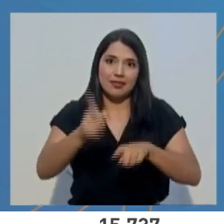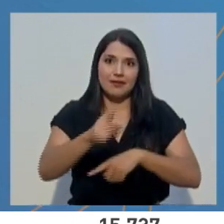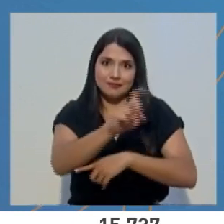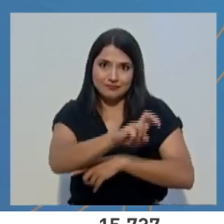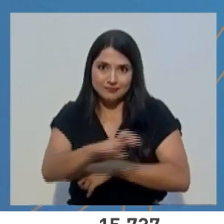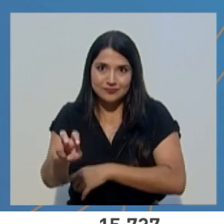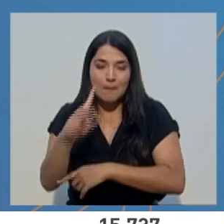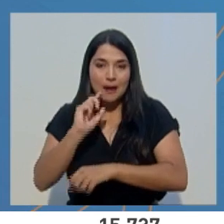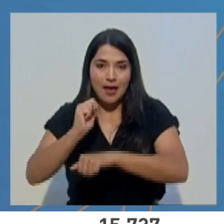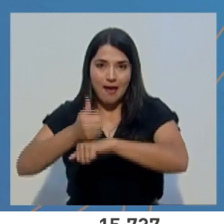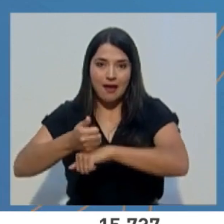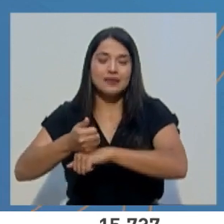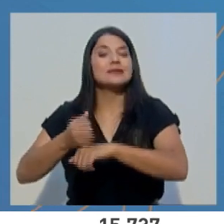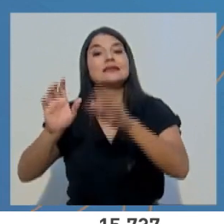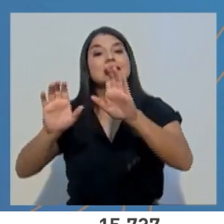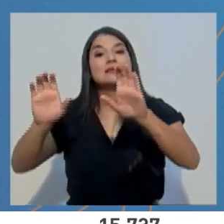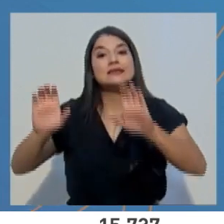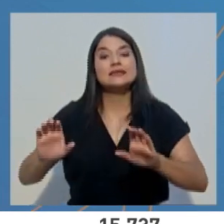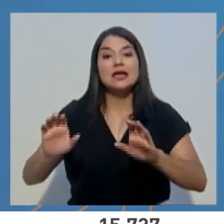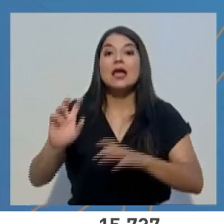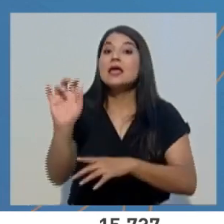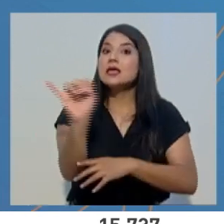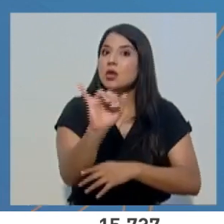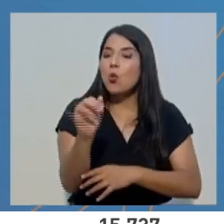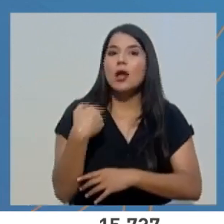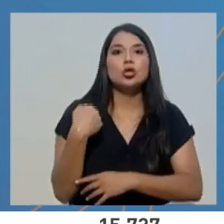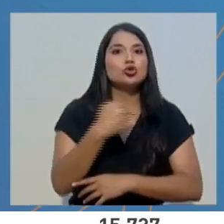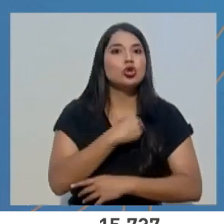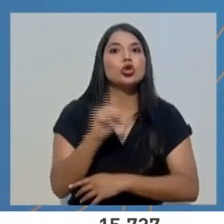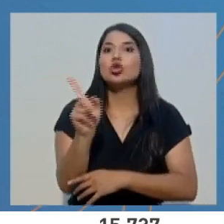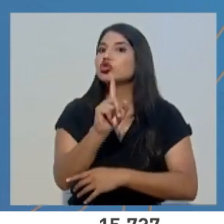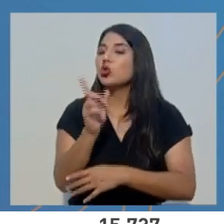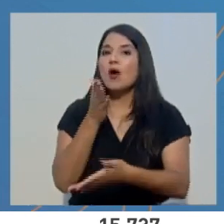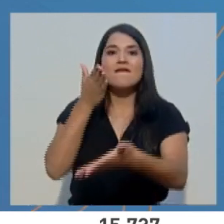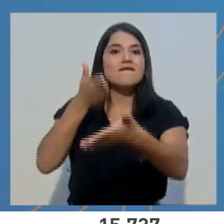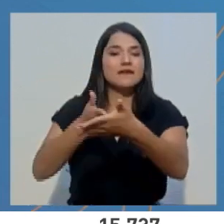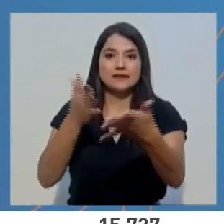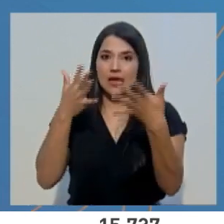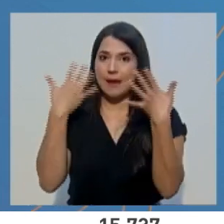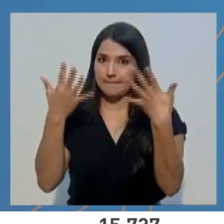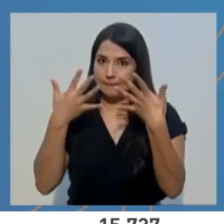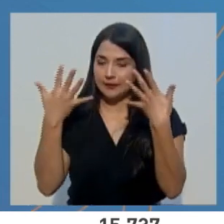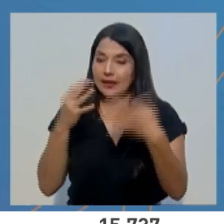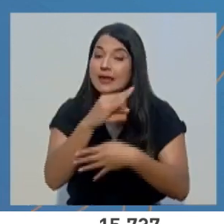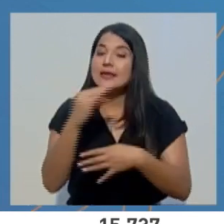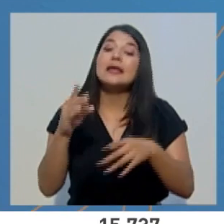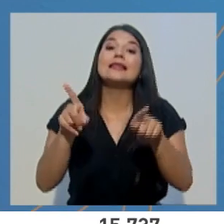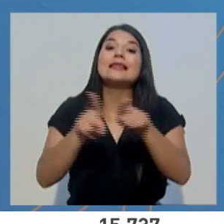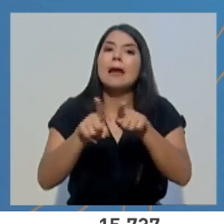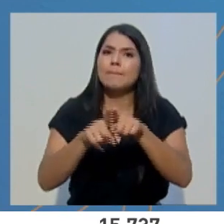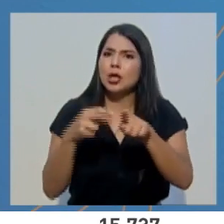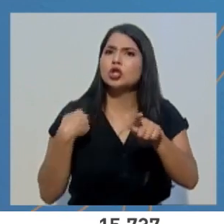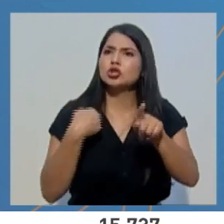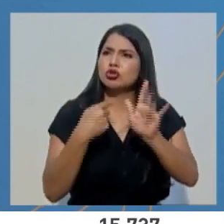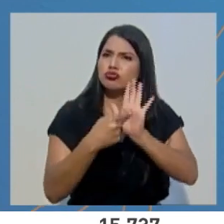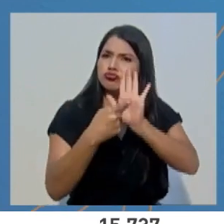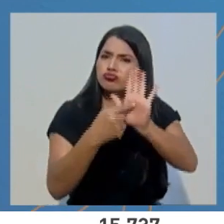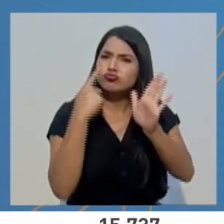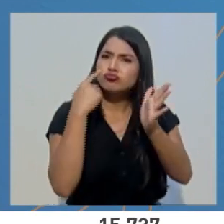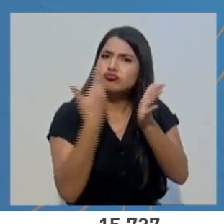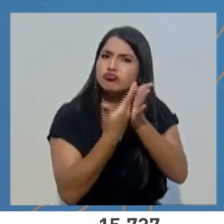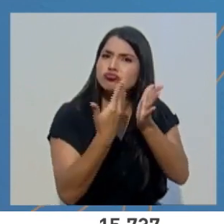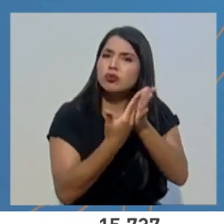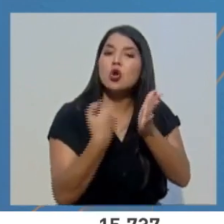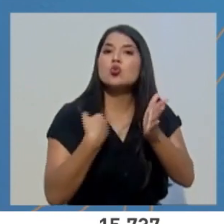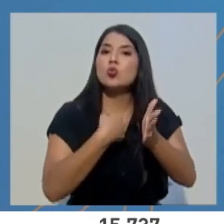global, nuestra unidad no deja huella ambiental y además documentamos claramente nuestras operaciones.